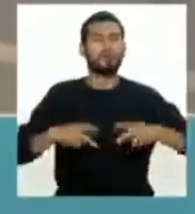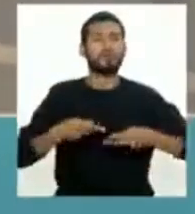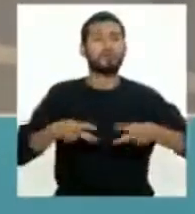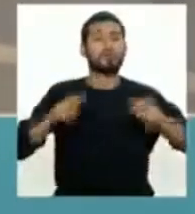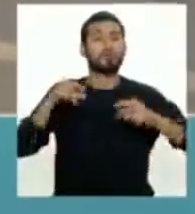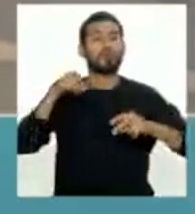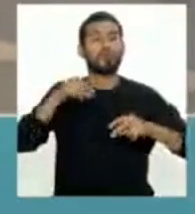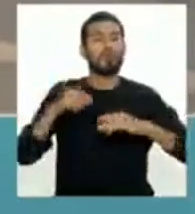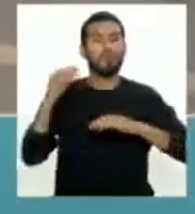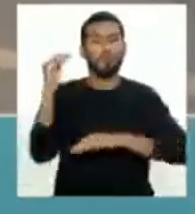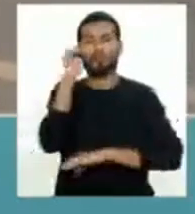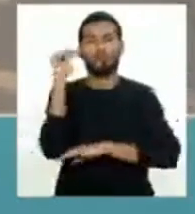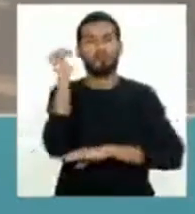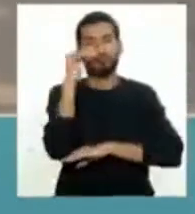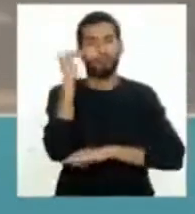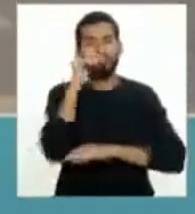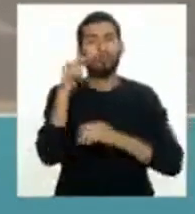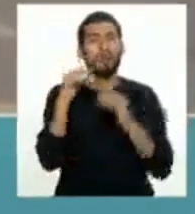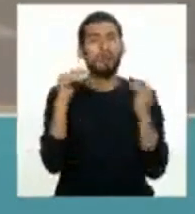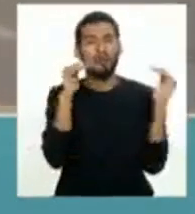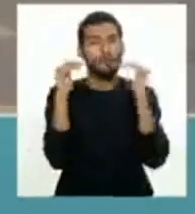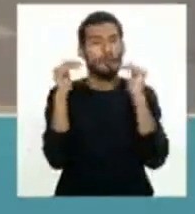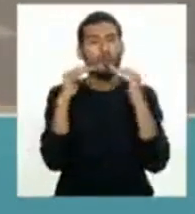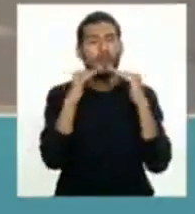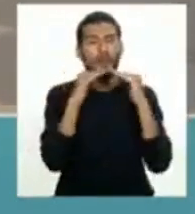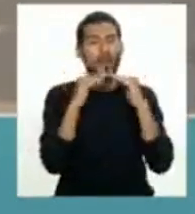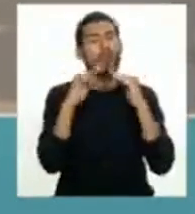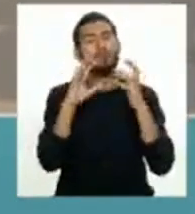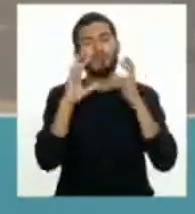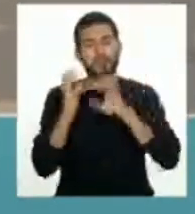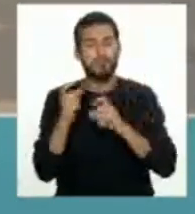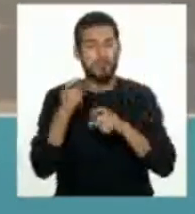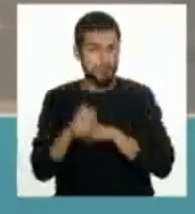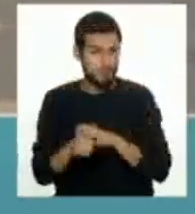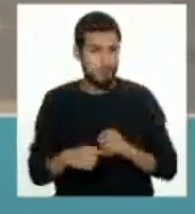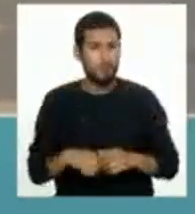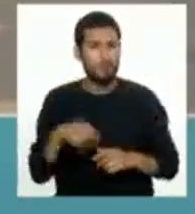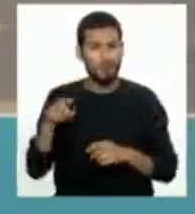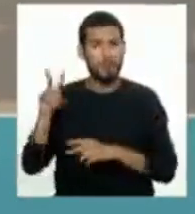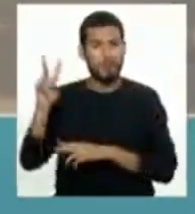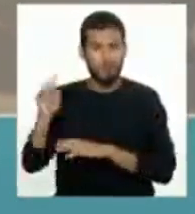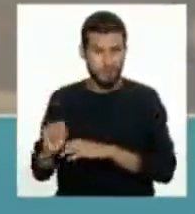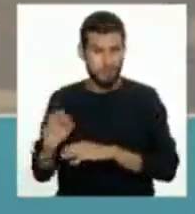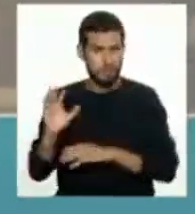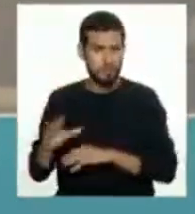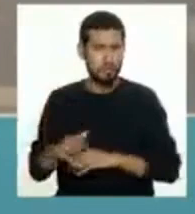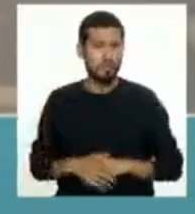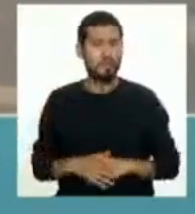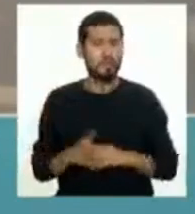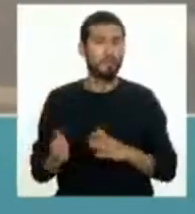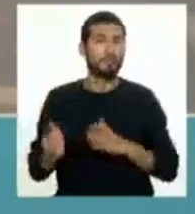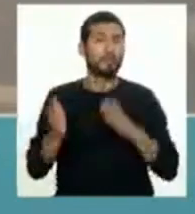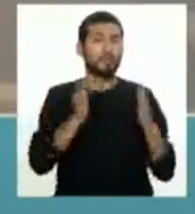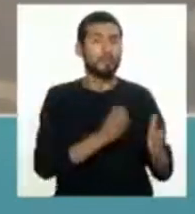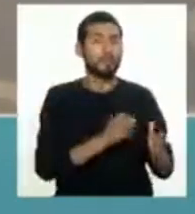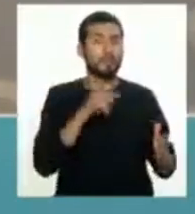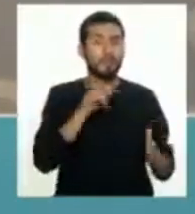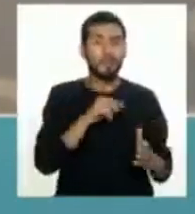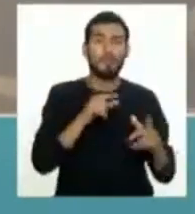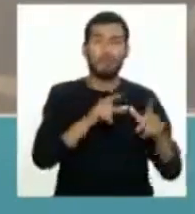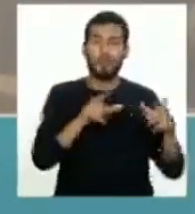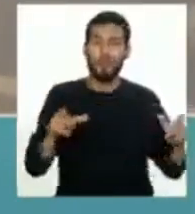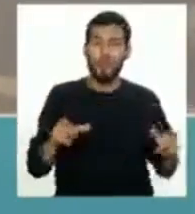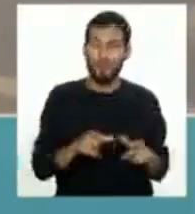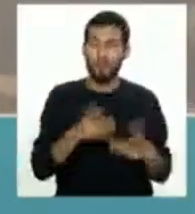sobre las estructuras y esto sí va a generar un mayor daño. Ese es en el caso de Villa El Salvador. En el caso ya de los